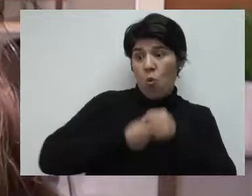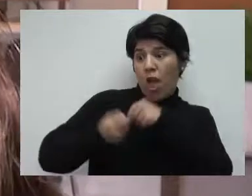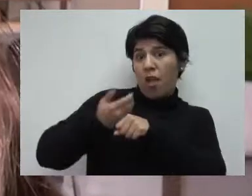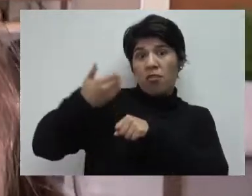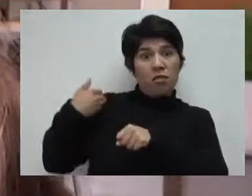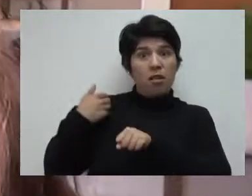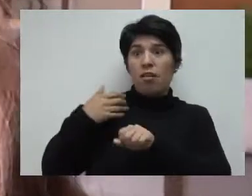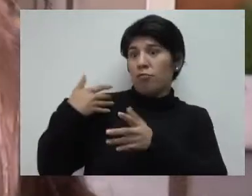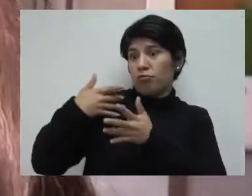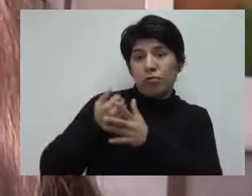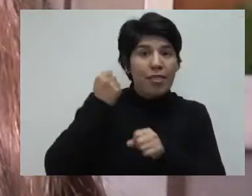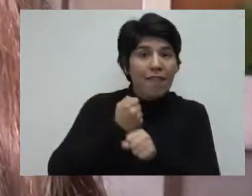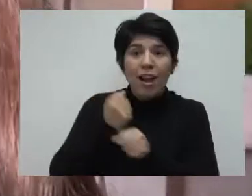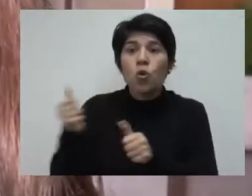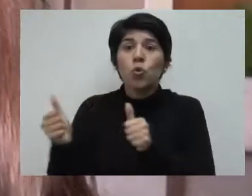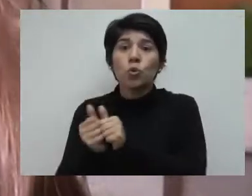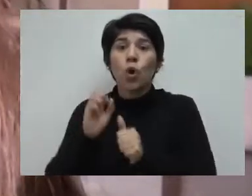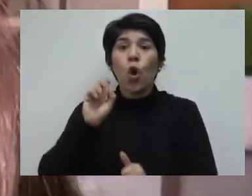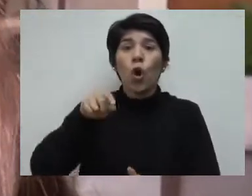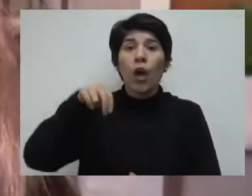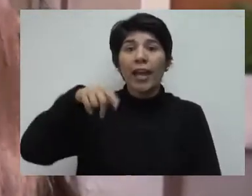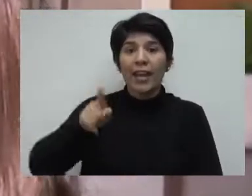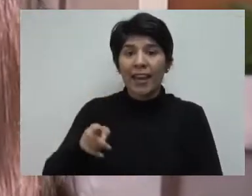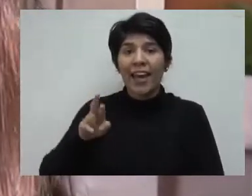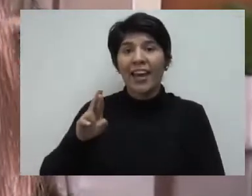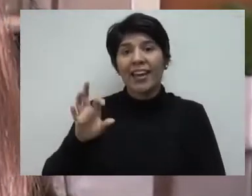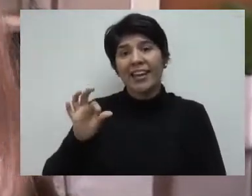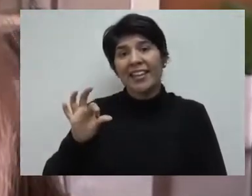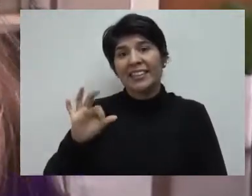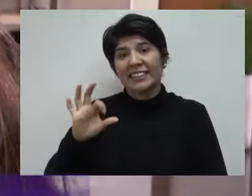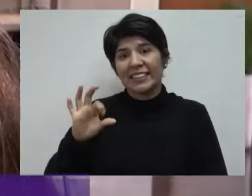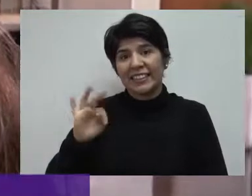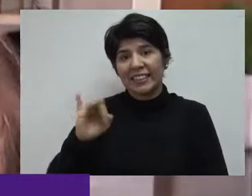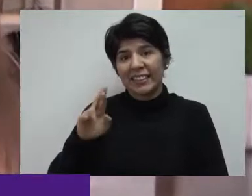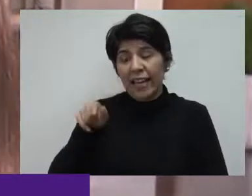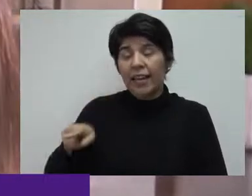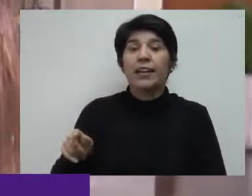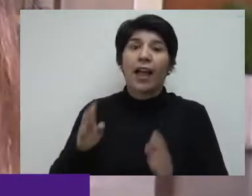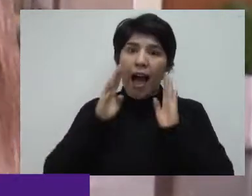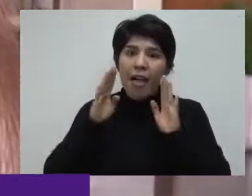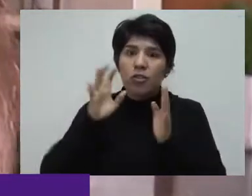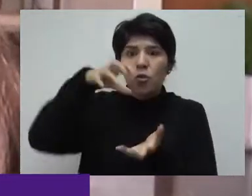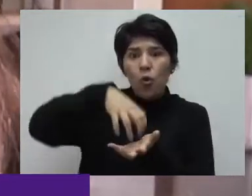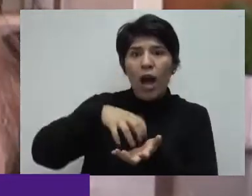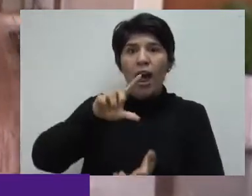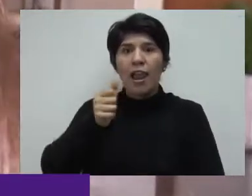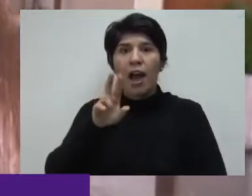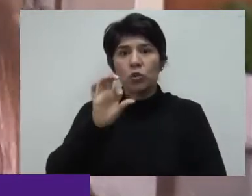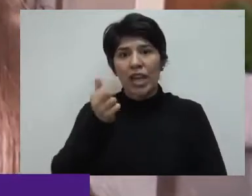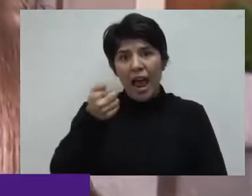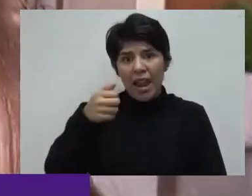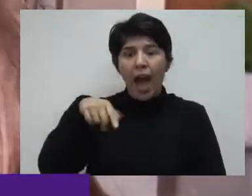Ya hace más de un año que estamos trabajando en conjunto con la ONG Resistiré, estamos en atención en el Centro Comunal Lausana, en estos momentos